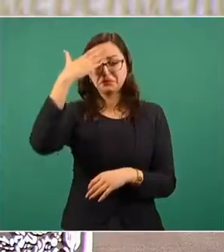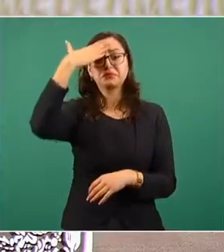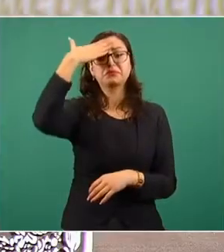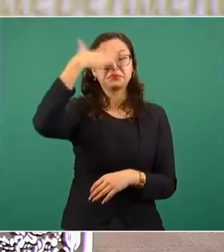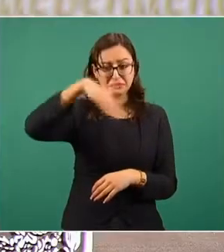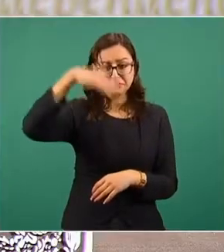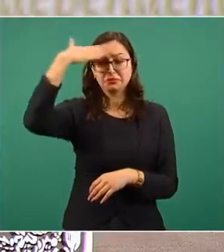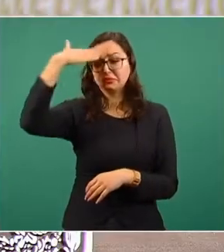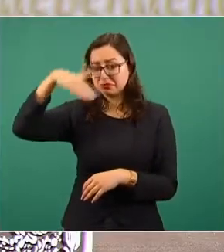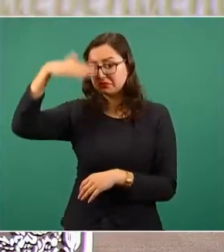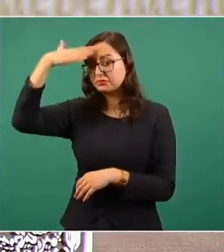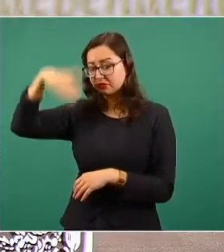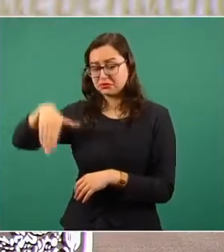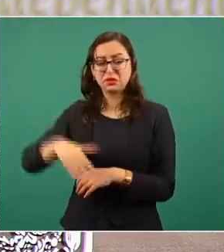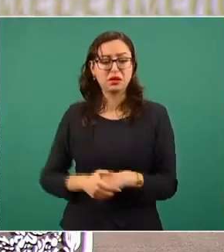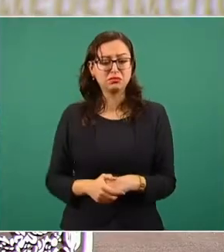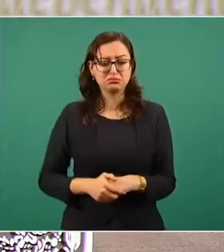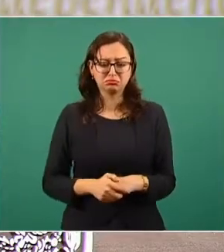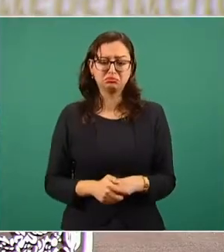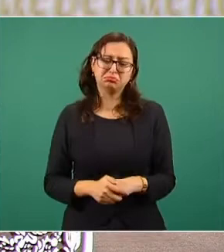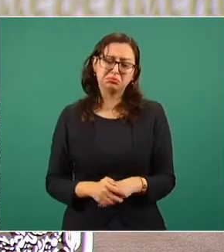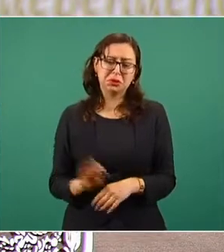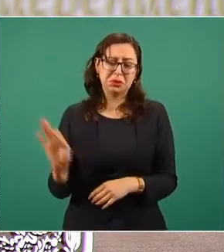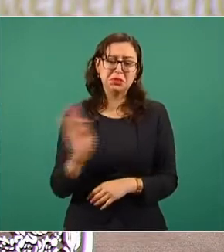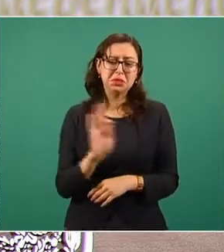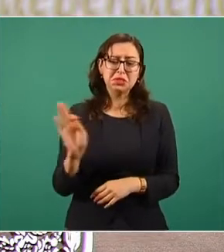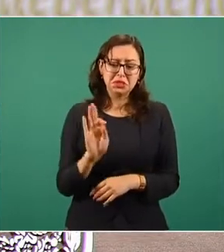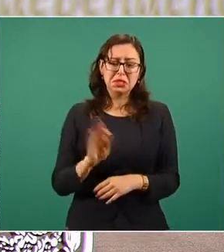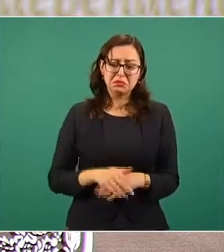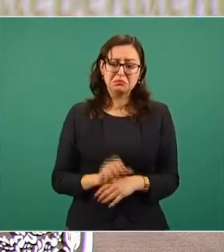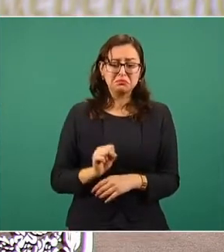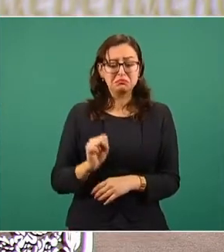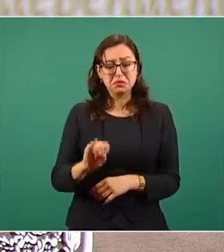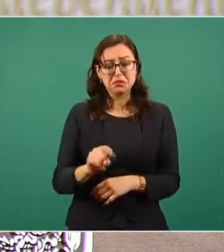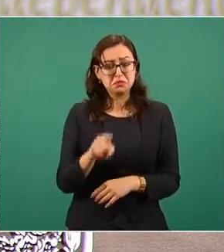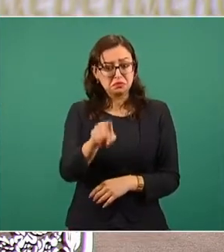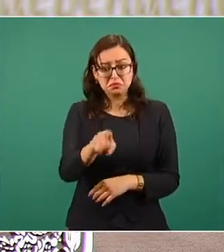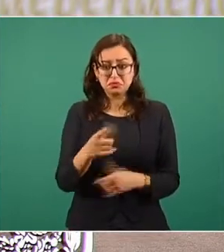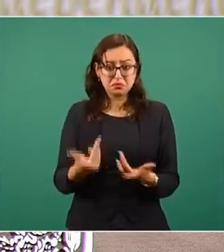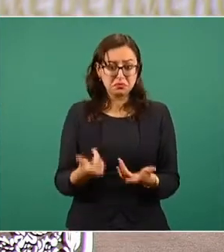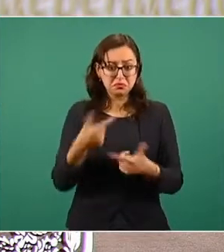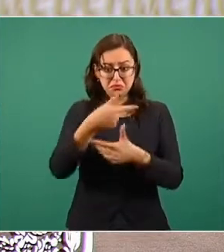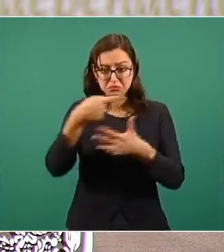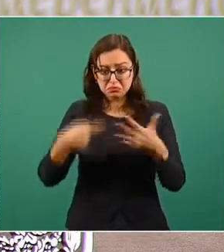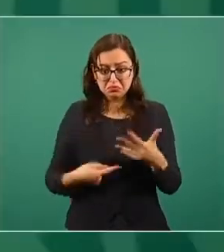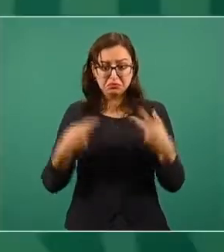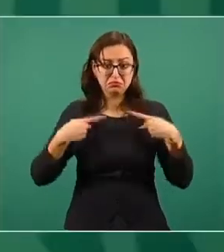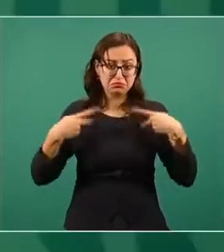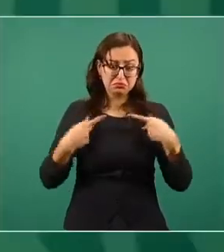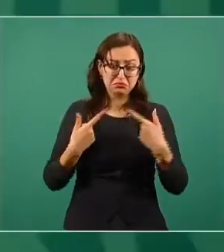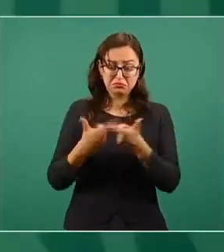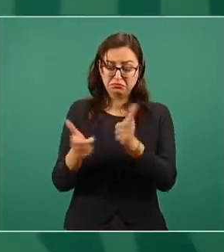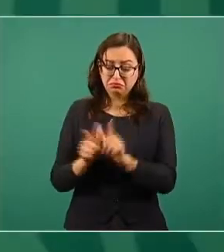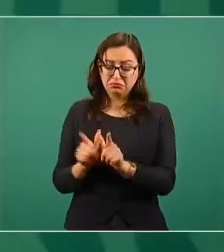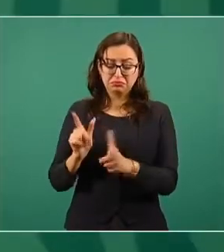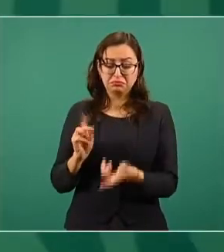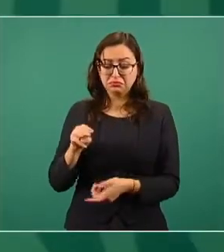seguramente está enterado de todo lo que tú estás manifestando de estas personas que se han adherido al